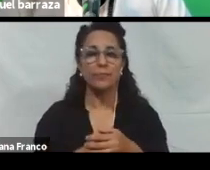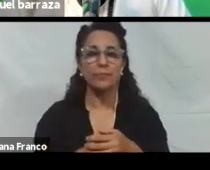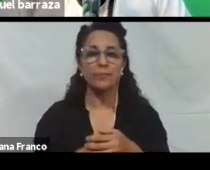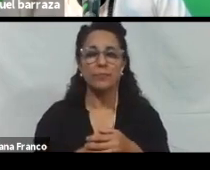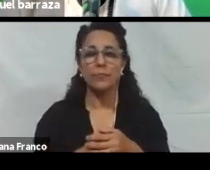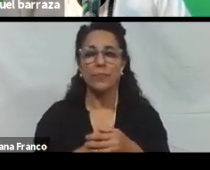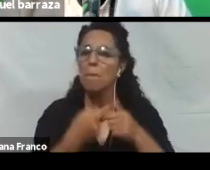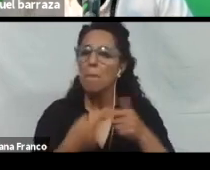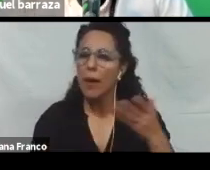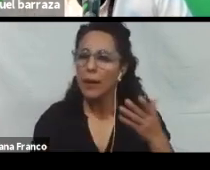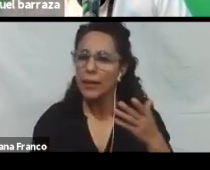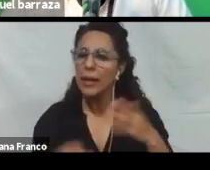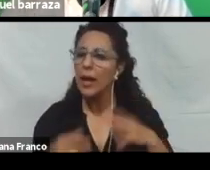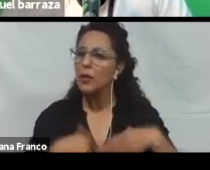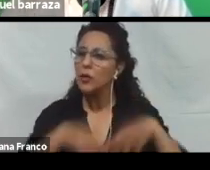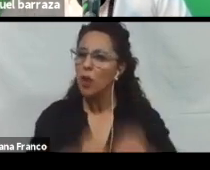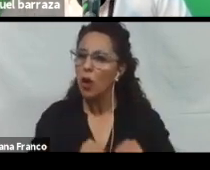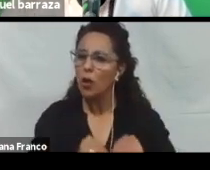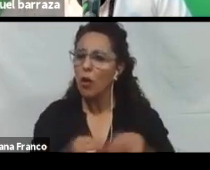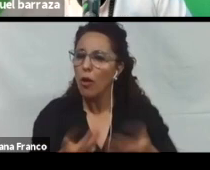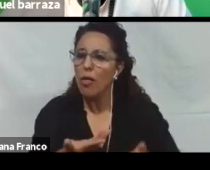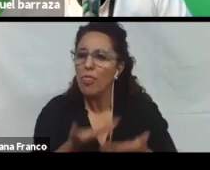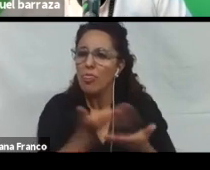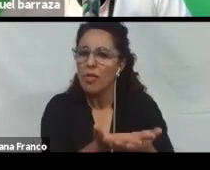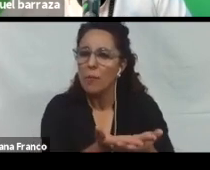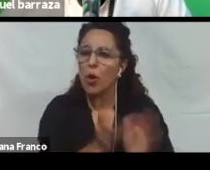manejar esa herramienta está disponible para ser consultado.